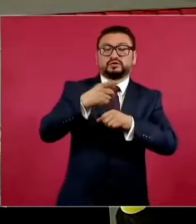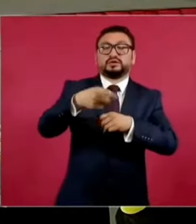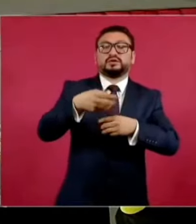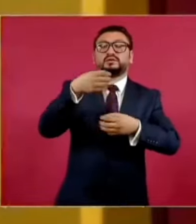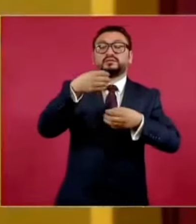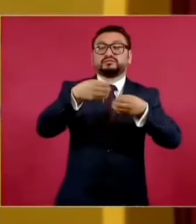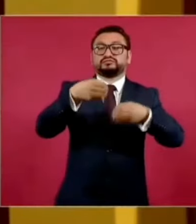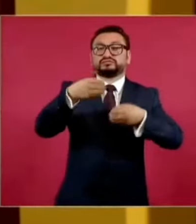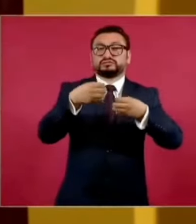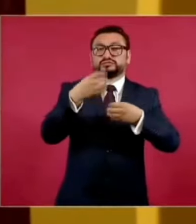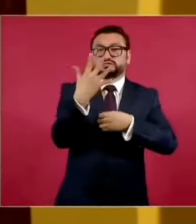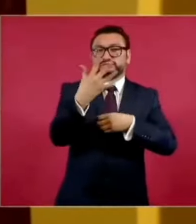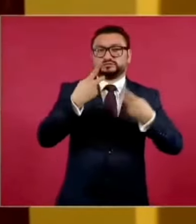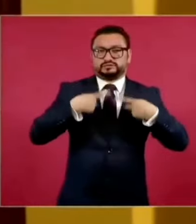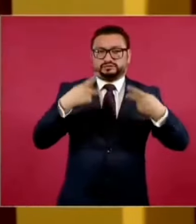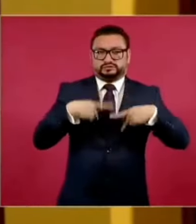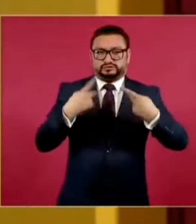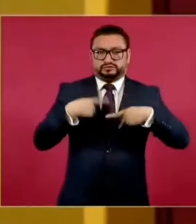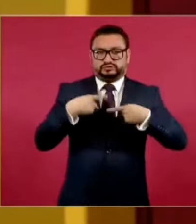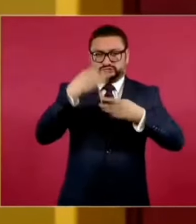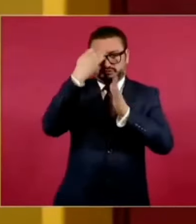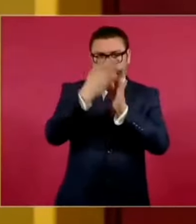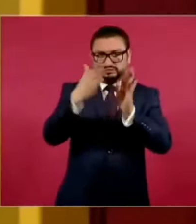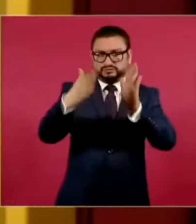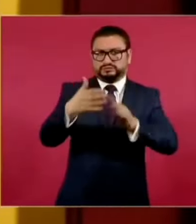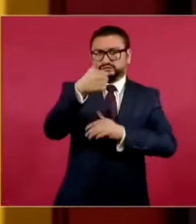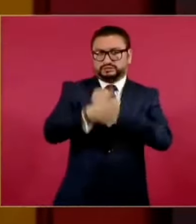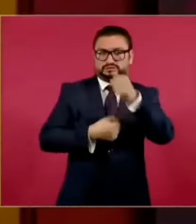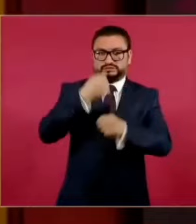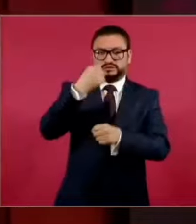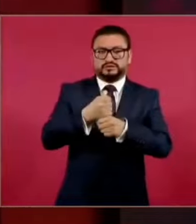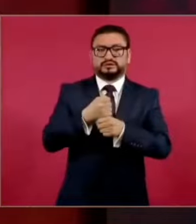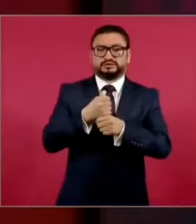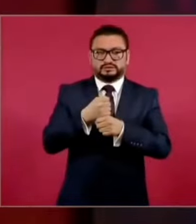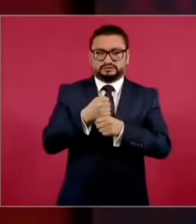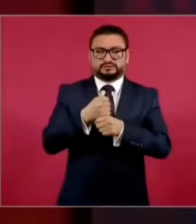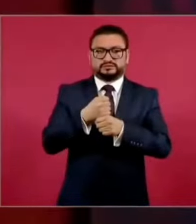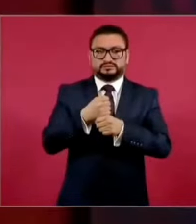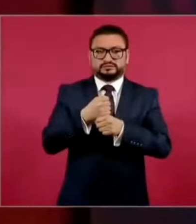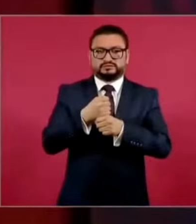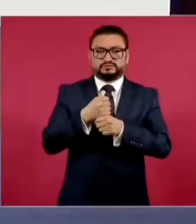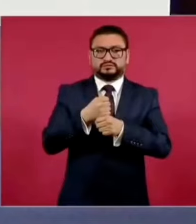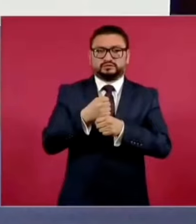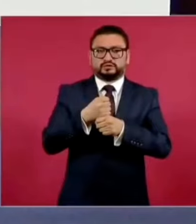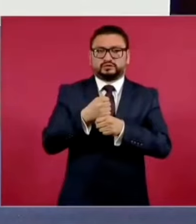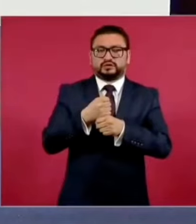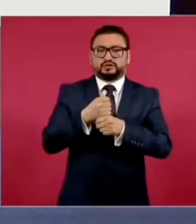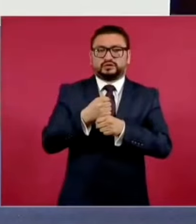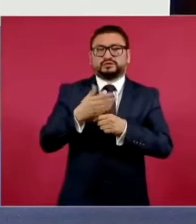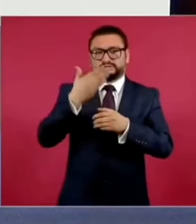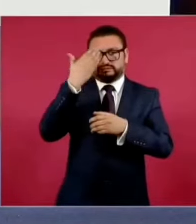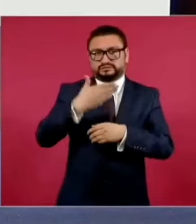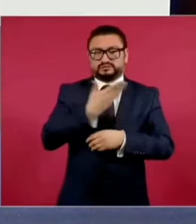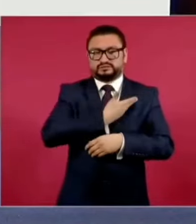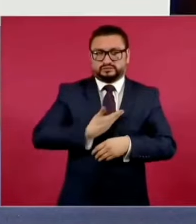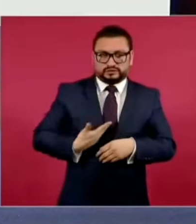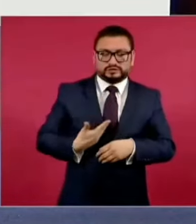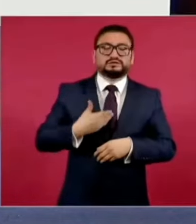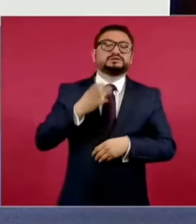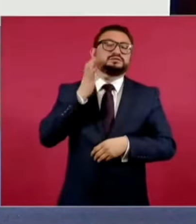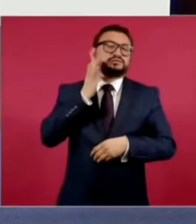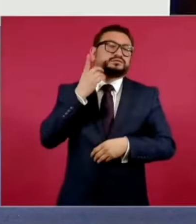personas designadas por un periodo de seis años por parte de los poderes de la Unión. El Poder